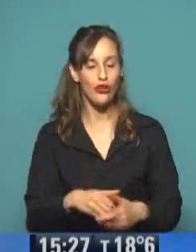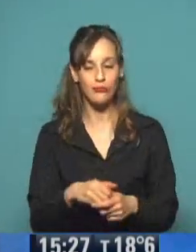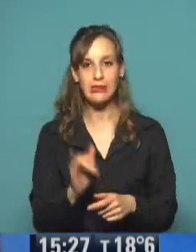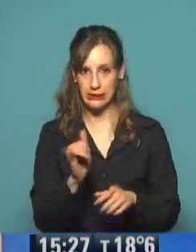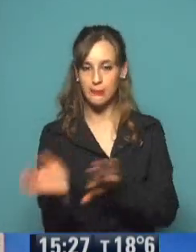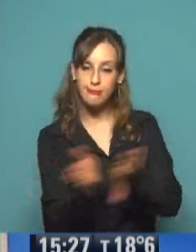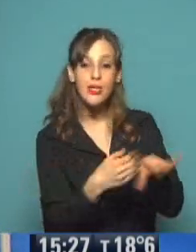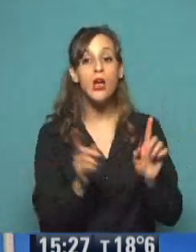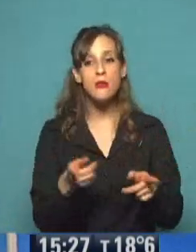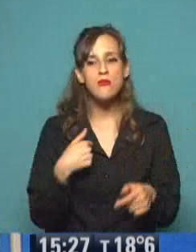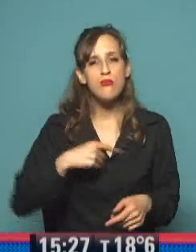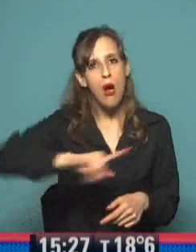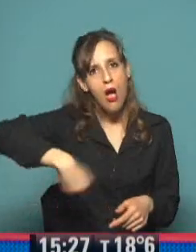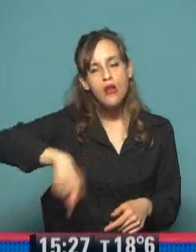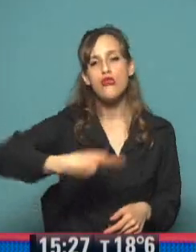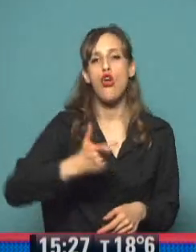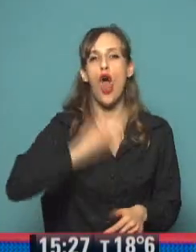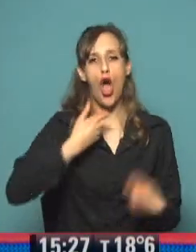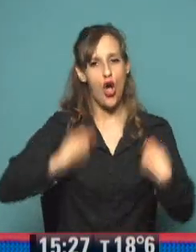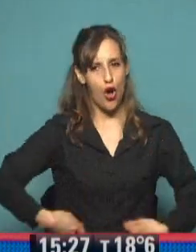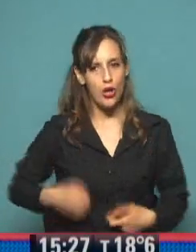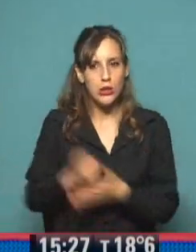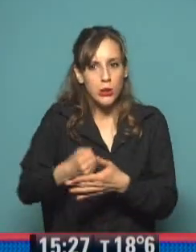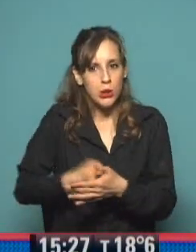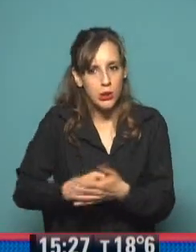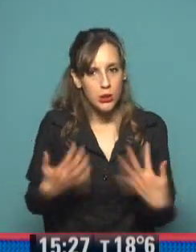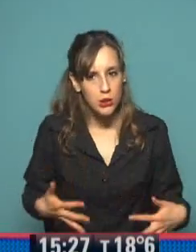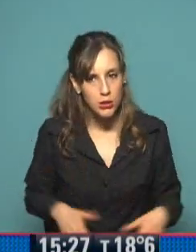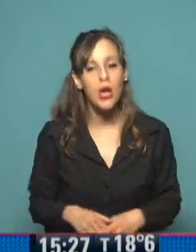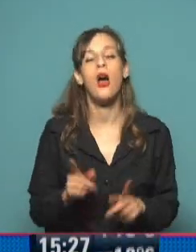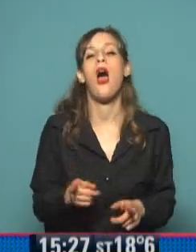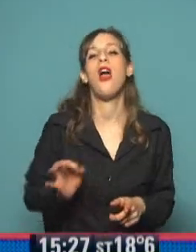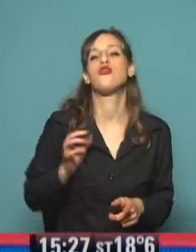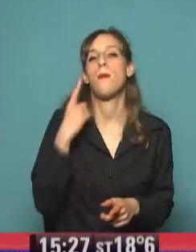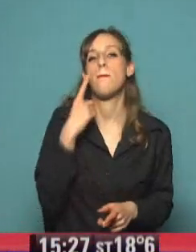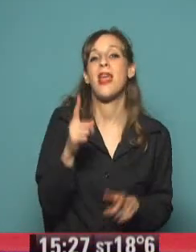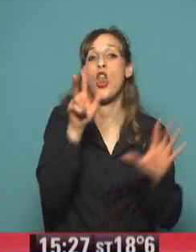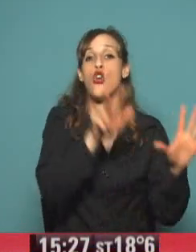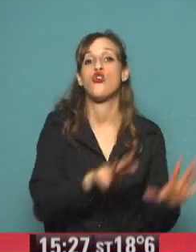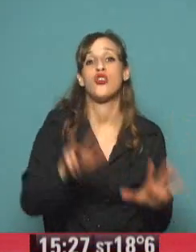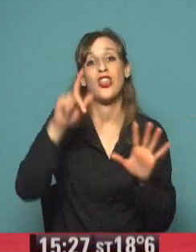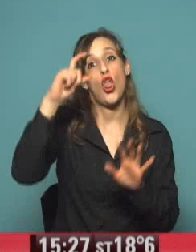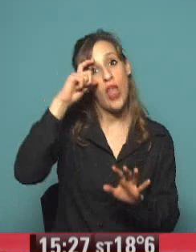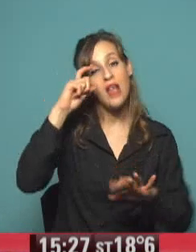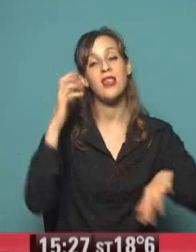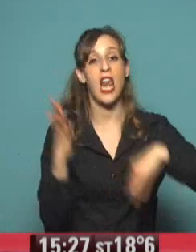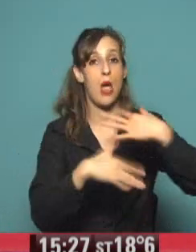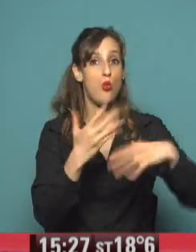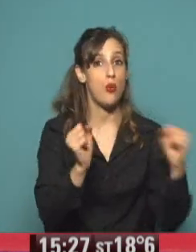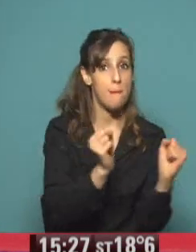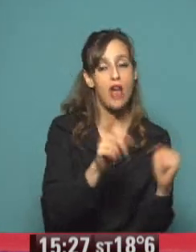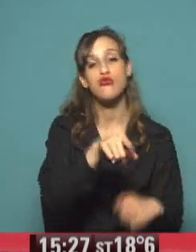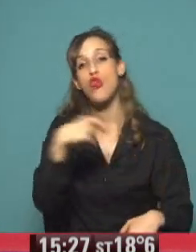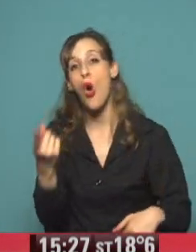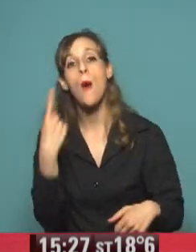frenaron con muchísima valentía al ejército español. En esas, entre 1810, que fue la Revolución de Mayo, y 1816,